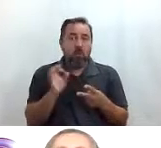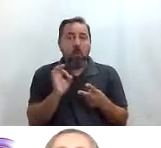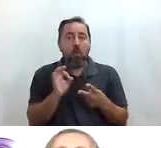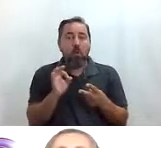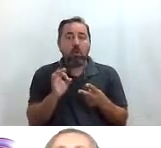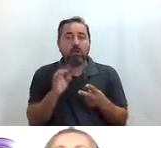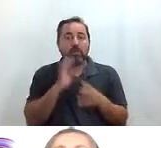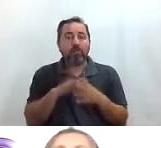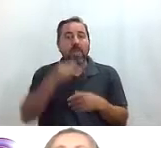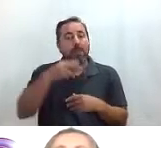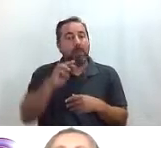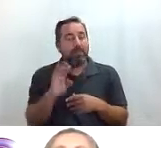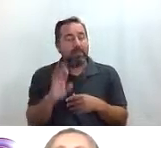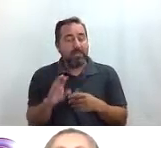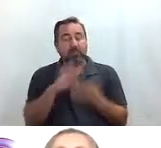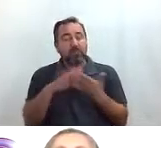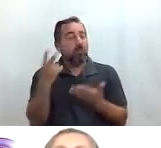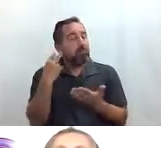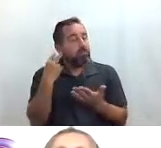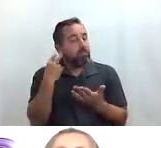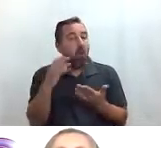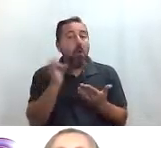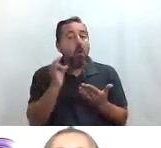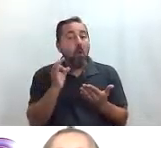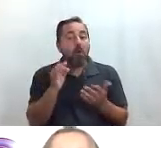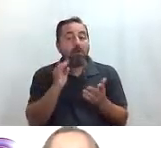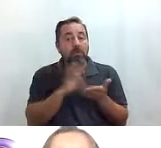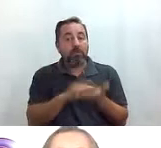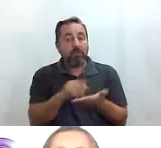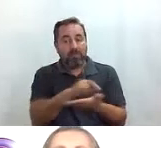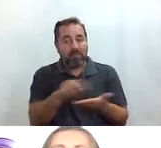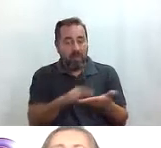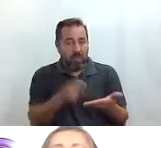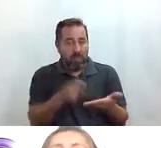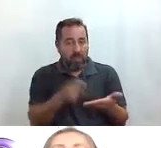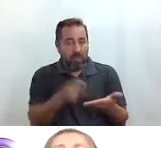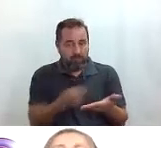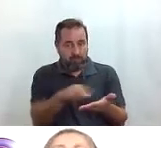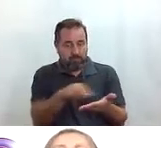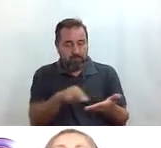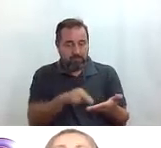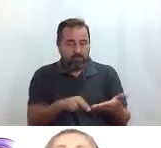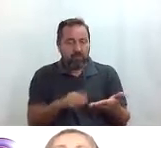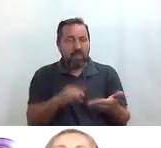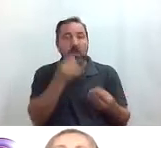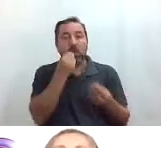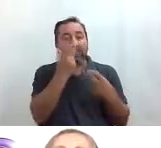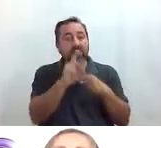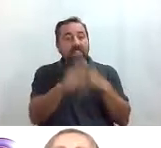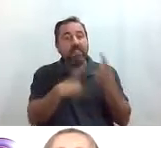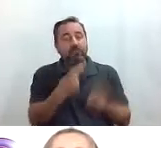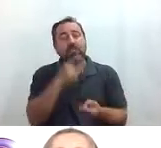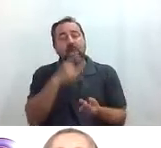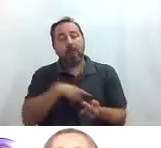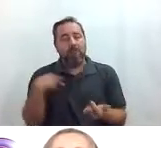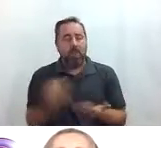audio MP3 o lo leís con vuestro lector de pantallas y después de comer fuimos al Prado como